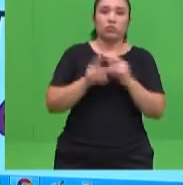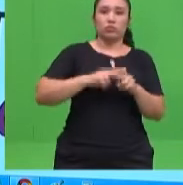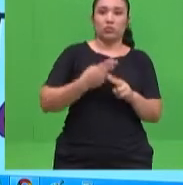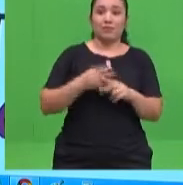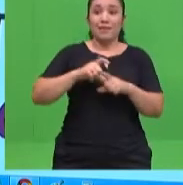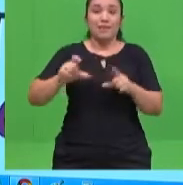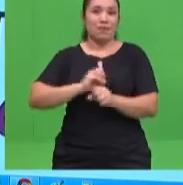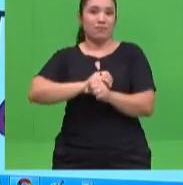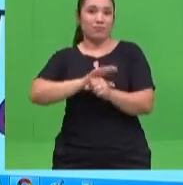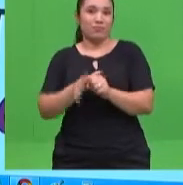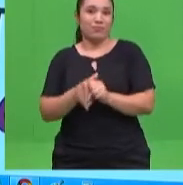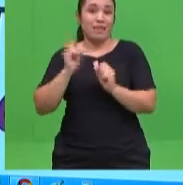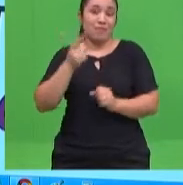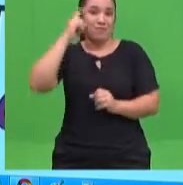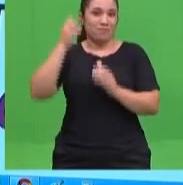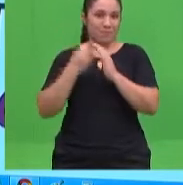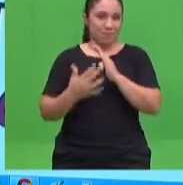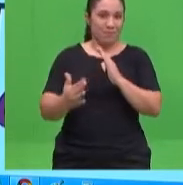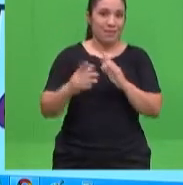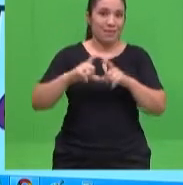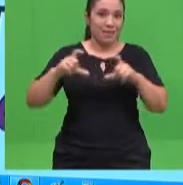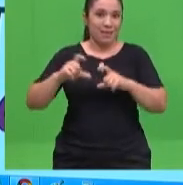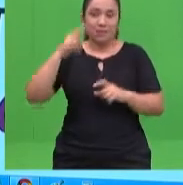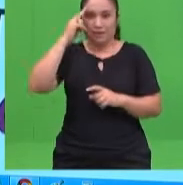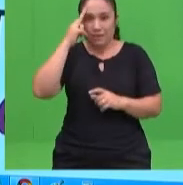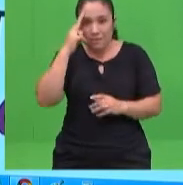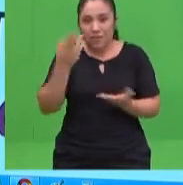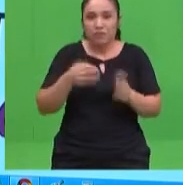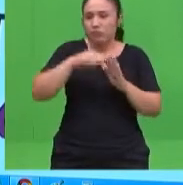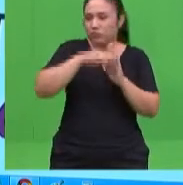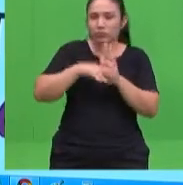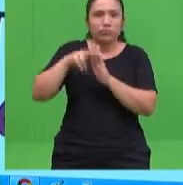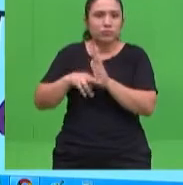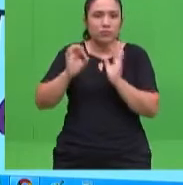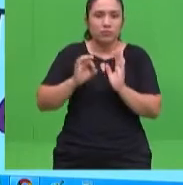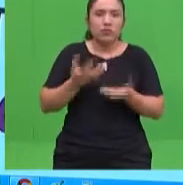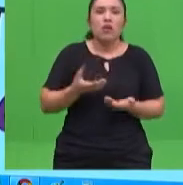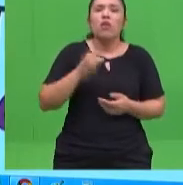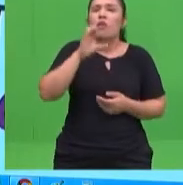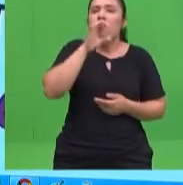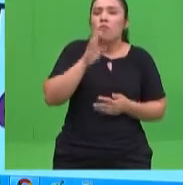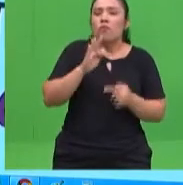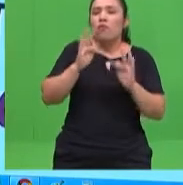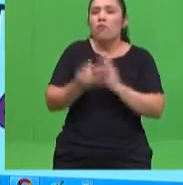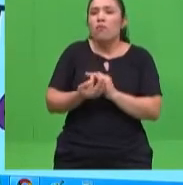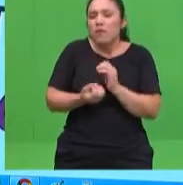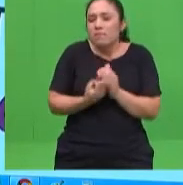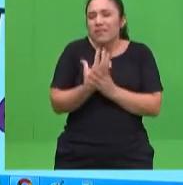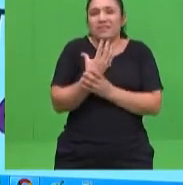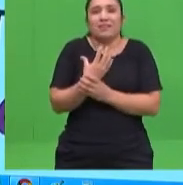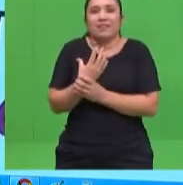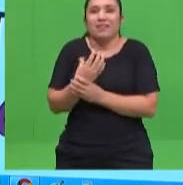deportivas, creo que no más de 300 metros de casa. Creo que hay un diámetro establecido. ¿Cómo se empieza a trabajar este ecosistema